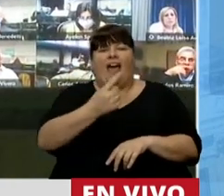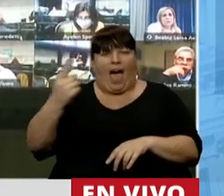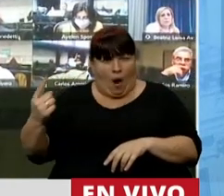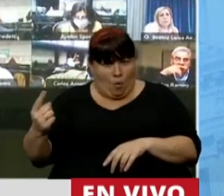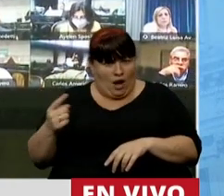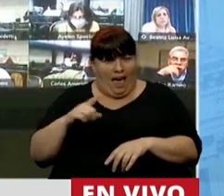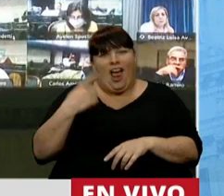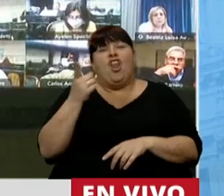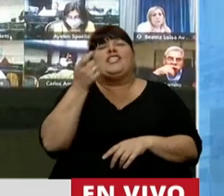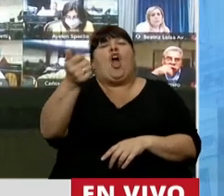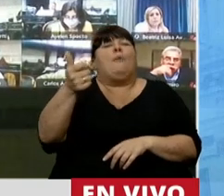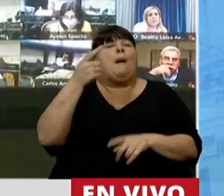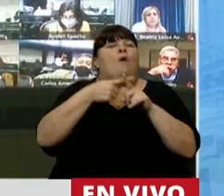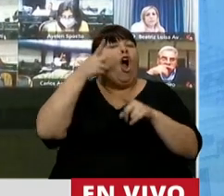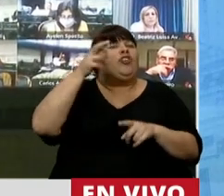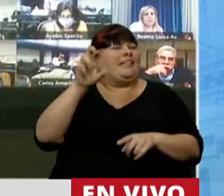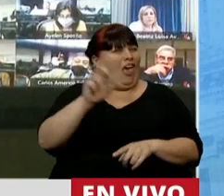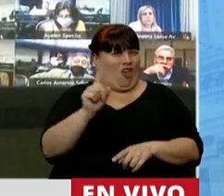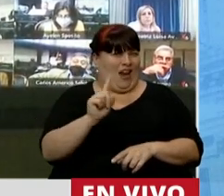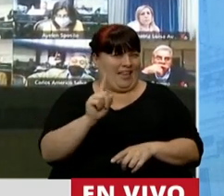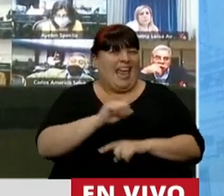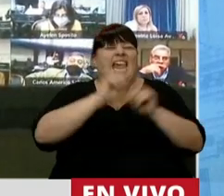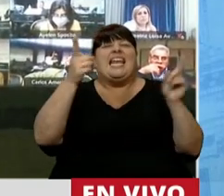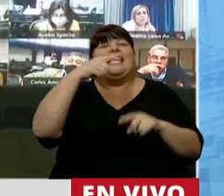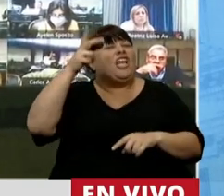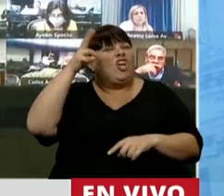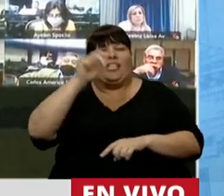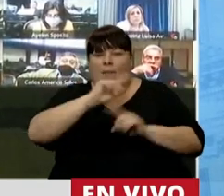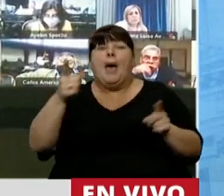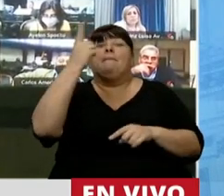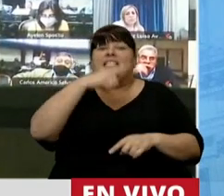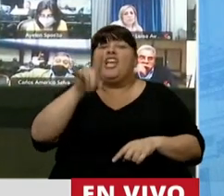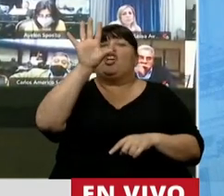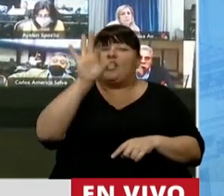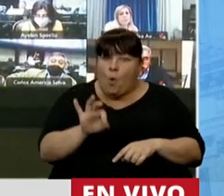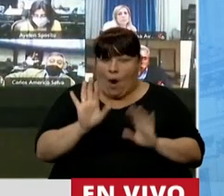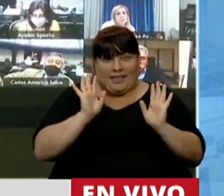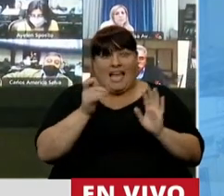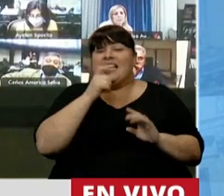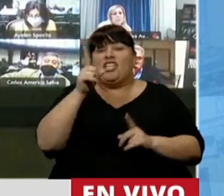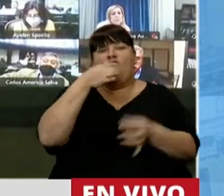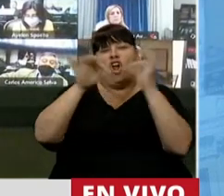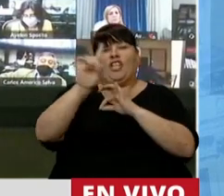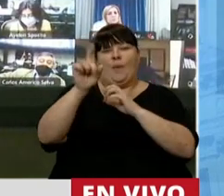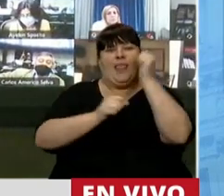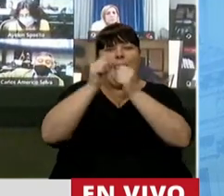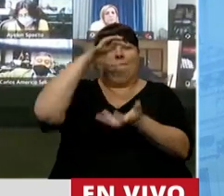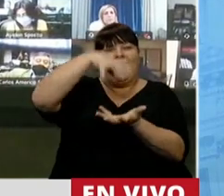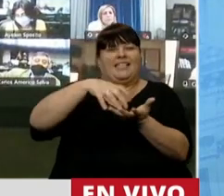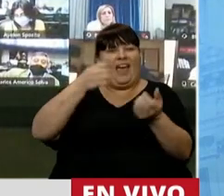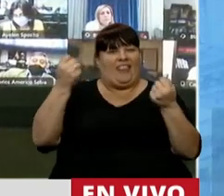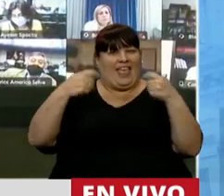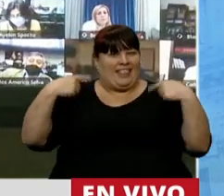y no se consigue a 80 el dólar, ni a 180, pero a 150, si no, no te la venden a la concesionaria.